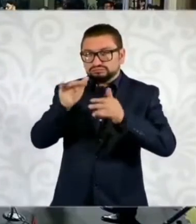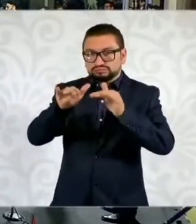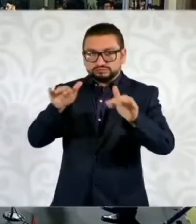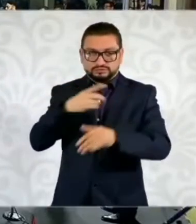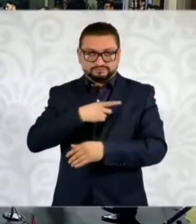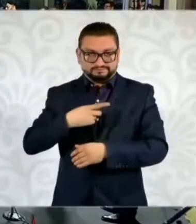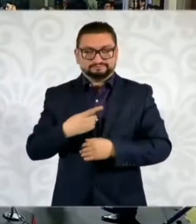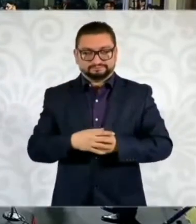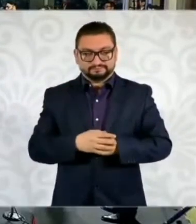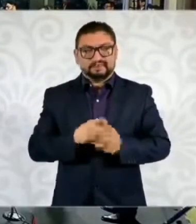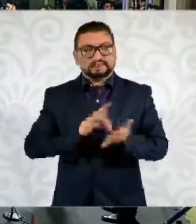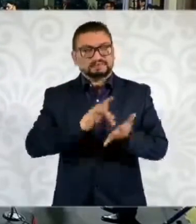Muchas gracias, presidenta.